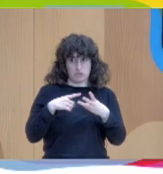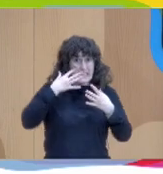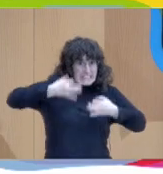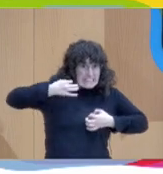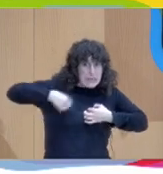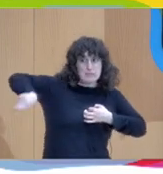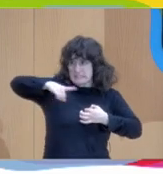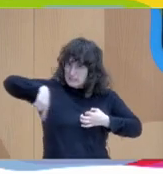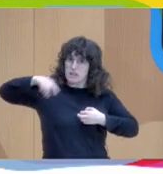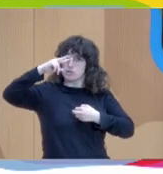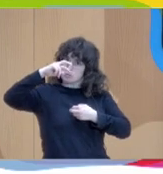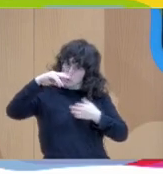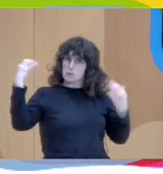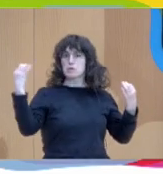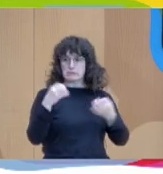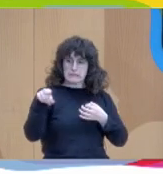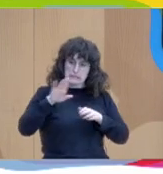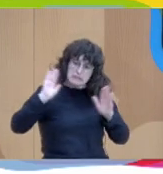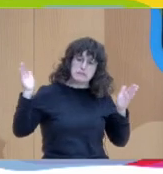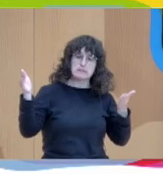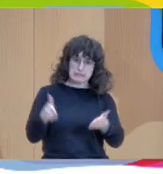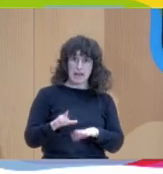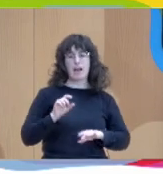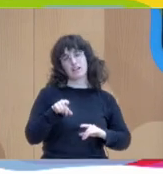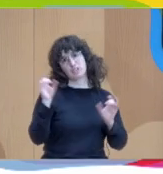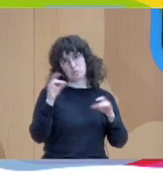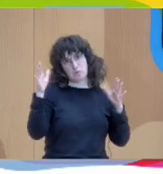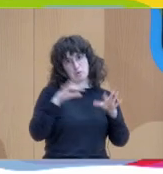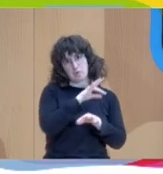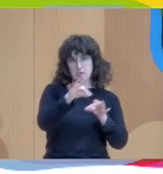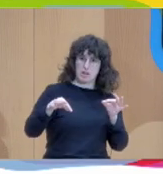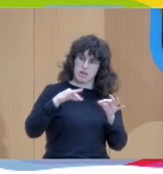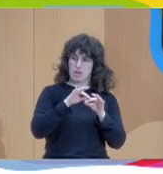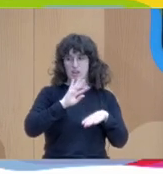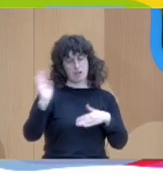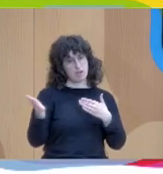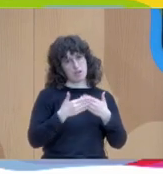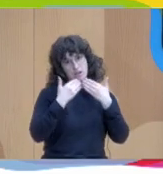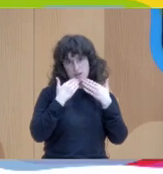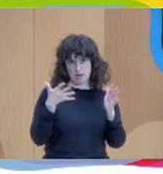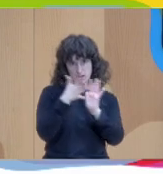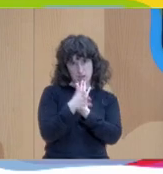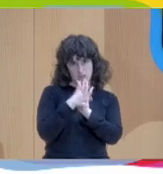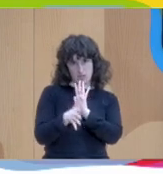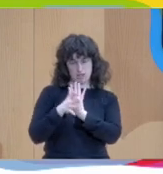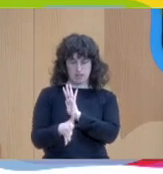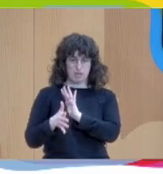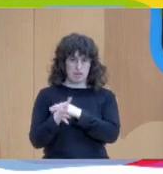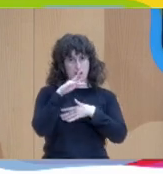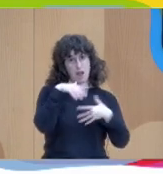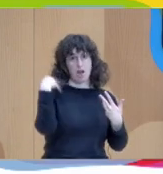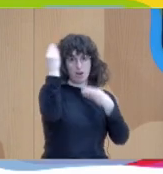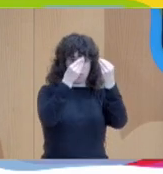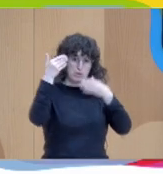magia completa ¿verdad? para cerrar el círculo gracias por lo que nos habéis contado ahora hacemos esa mirada hacia el futuro